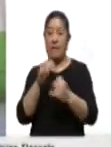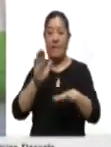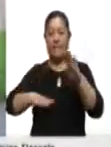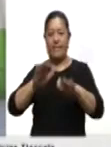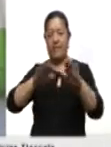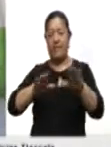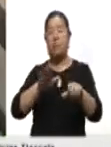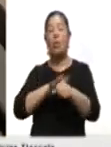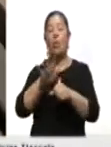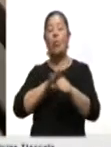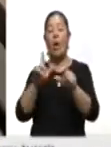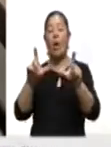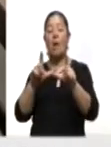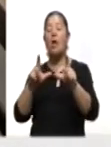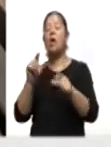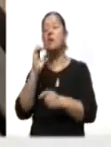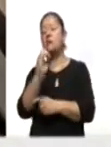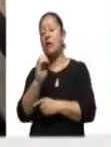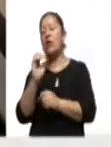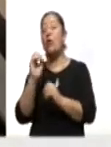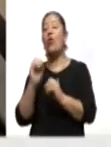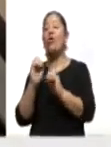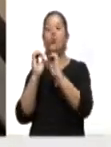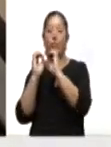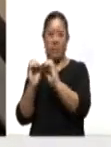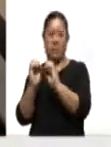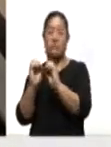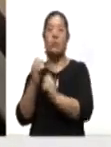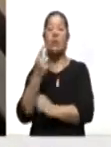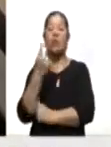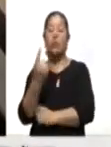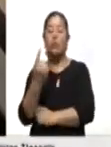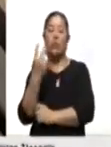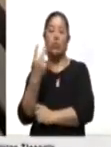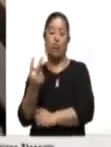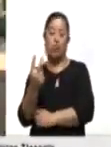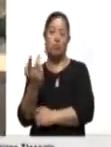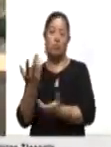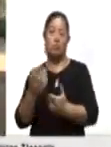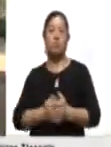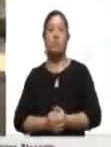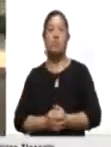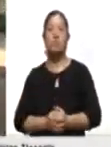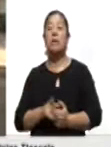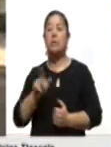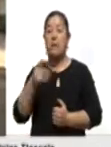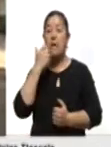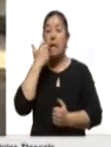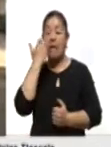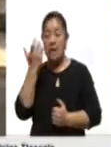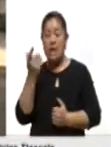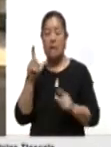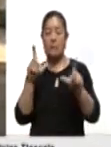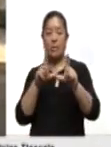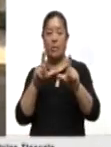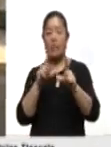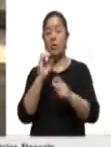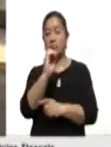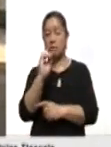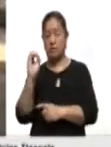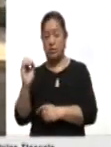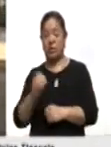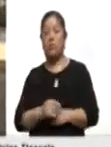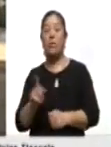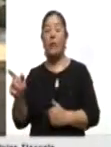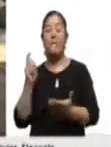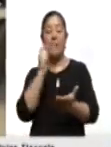holograma que obtenga, ya sea 0, 00, tipo 1 o 2. Cabe señalar que, quienes deseen obtener el holograma doble cero, deberán